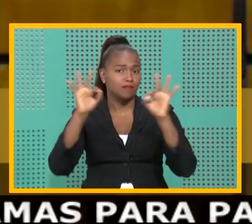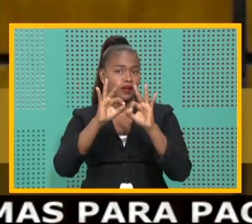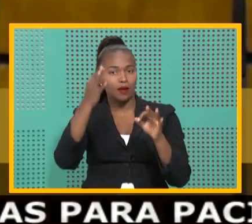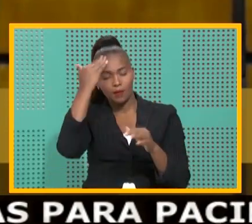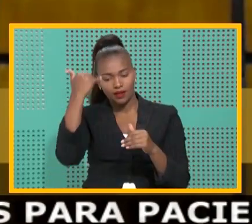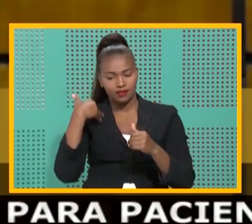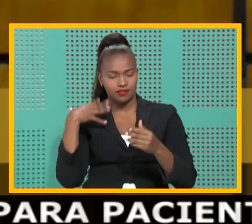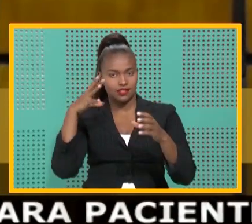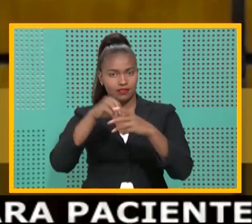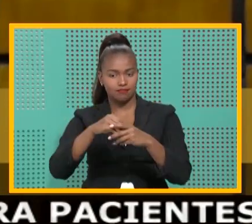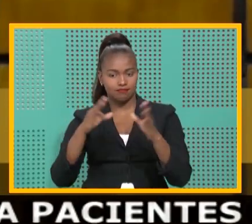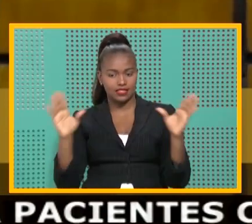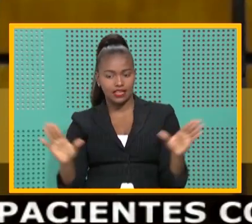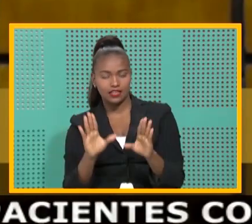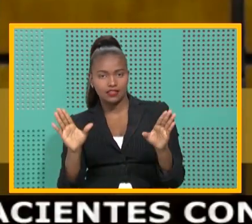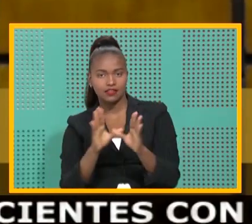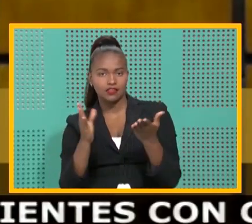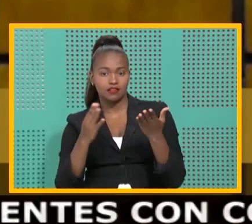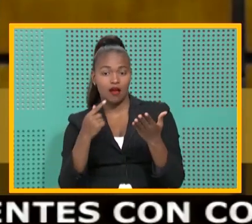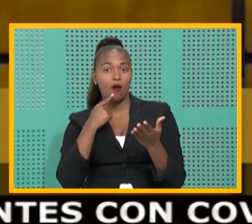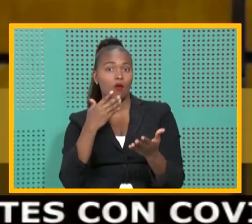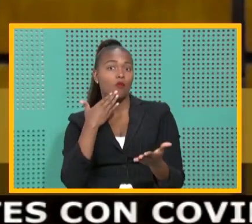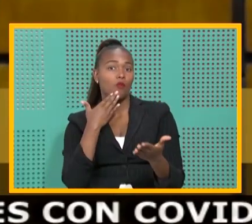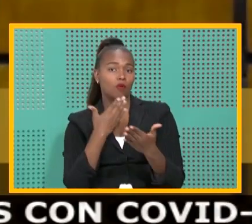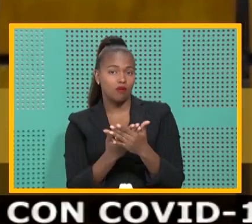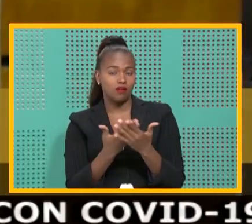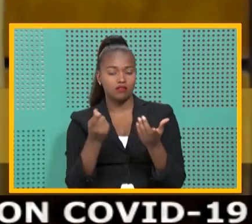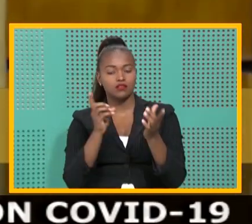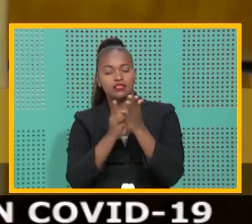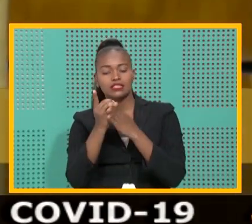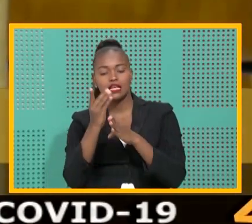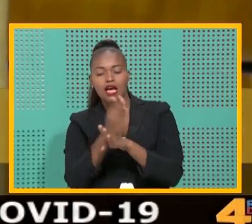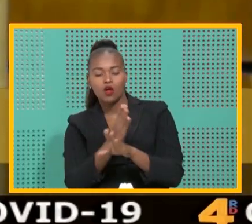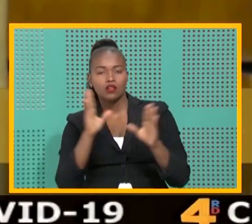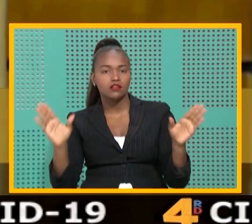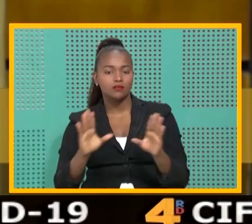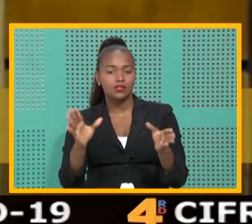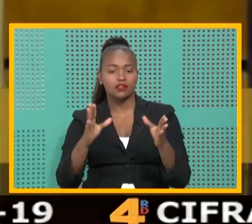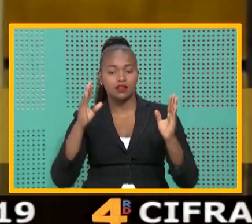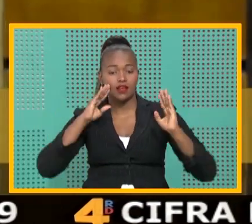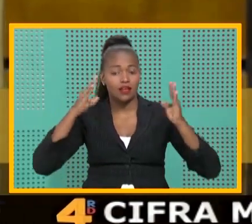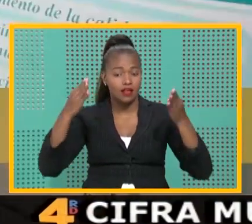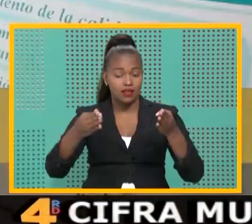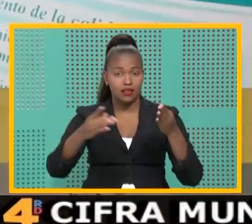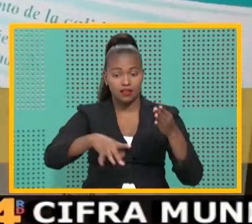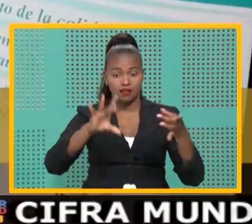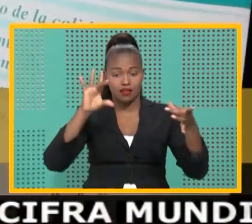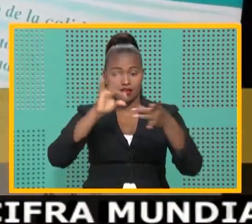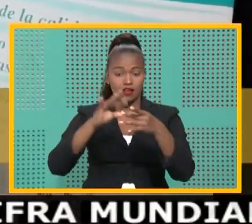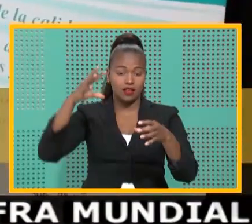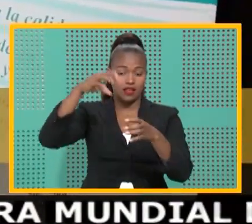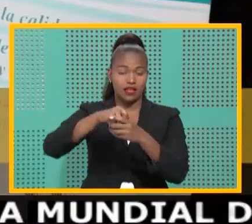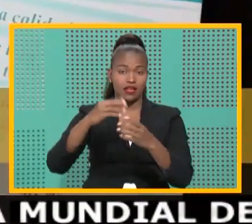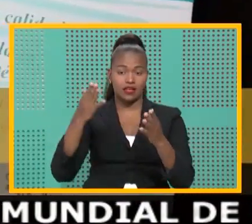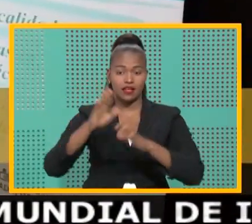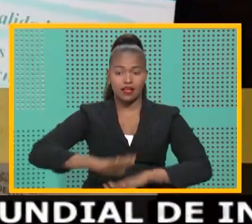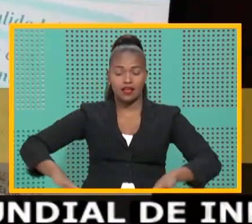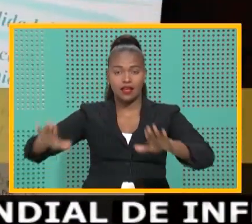constituyen en un elemento innovador que desarrolla acciones dirigidas hacia la reinserción de una población